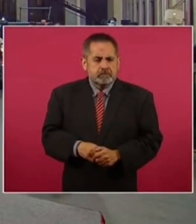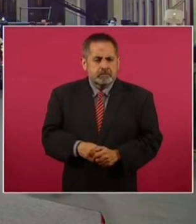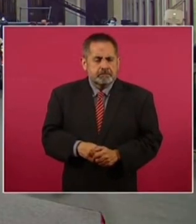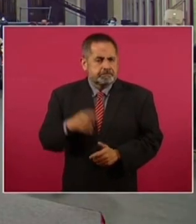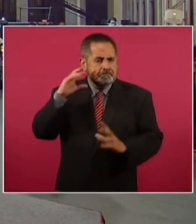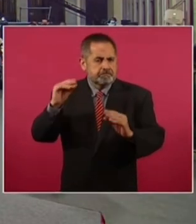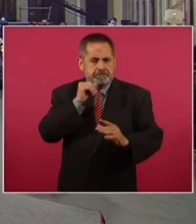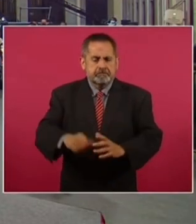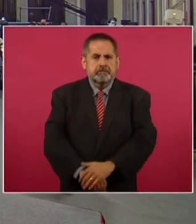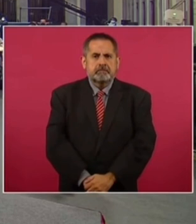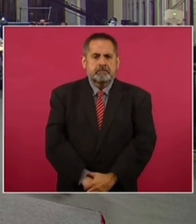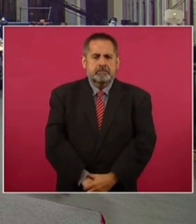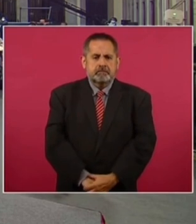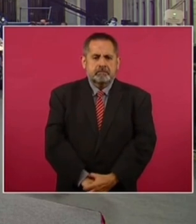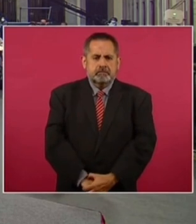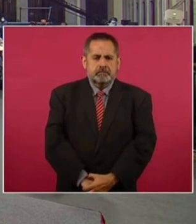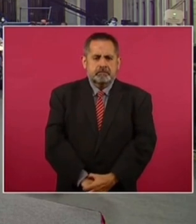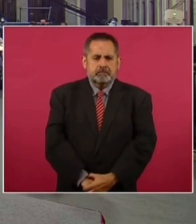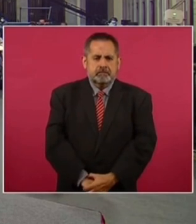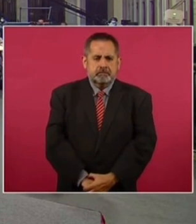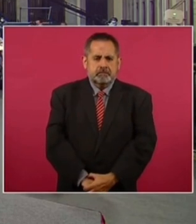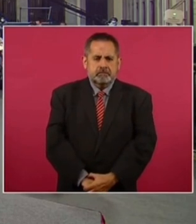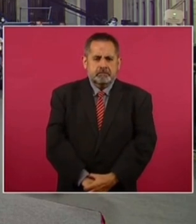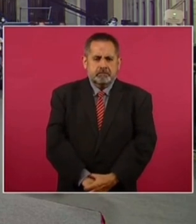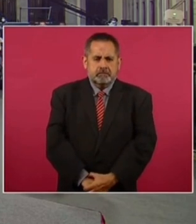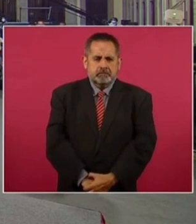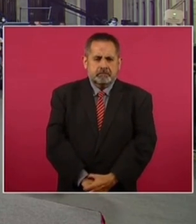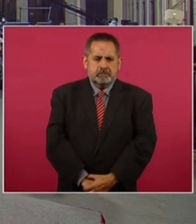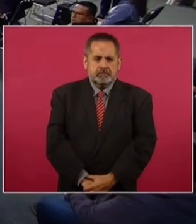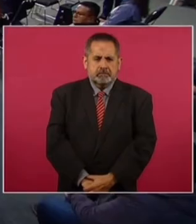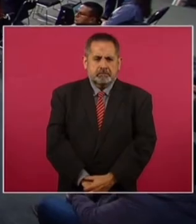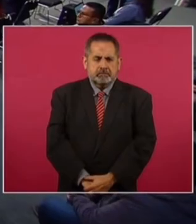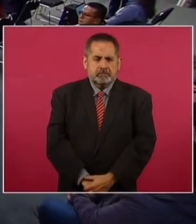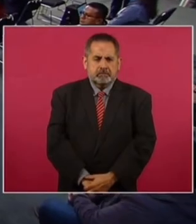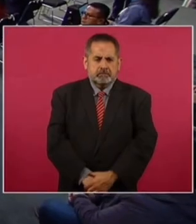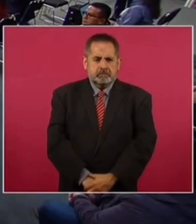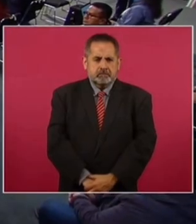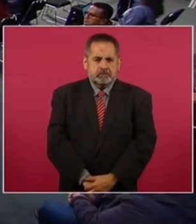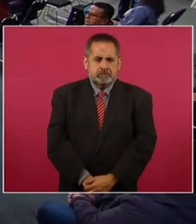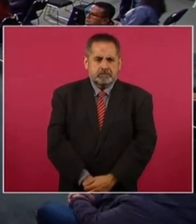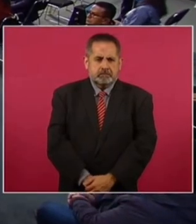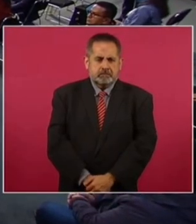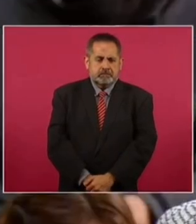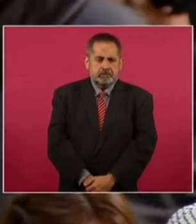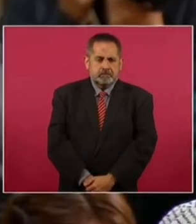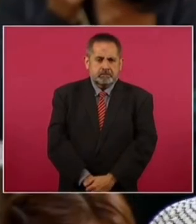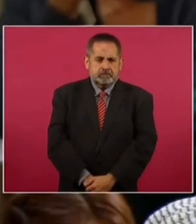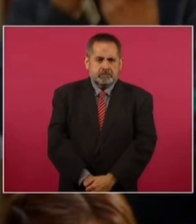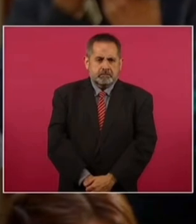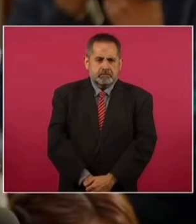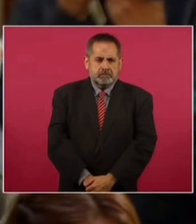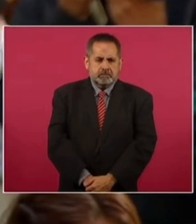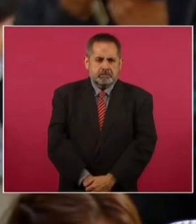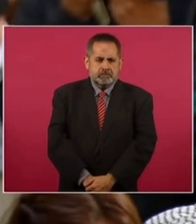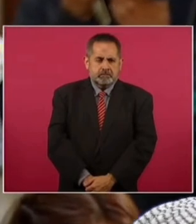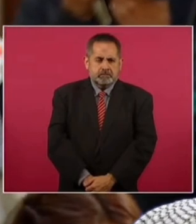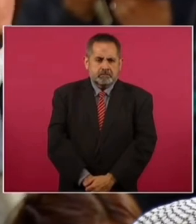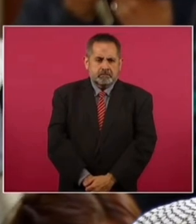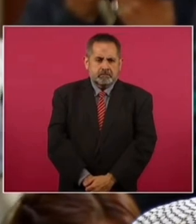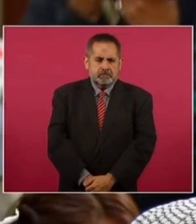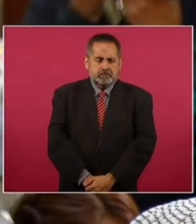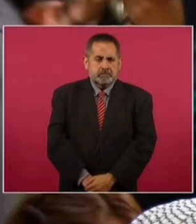delincuente presidente. Recibí una llamada el 8 de julio en micrófono. Jesús Ramírez Cuevas, la secretaria Rosicela, Alejandro de China